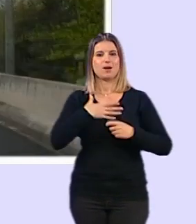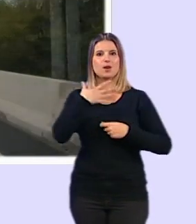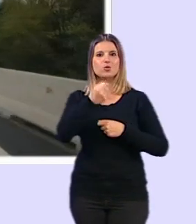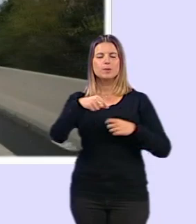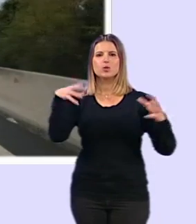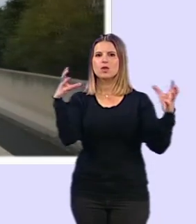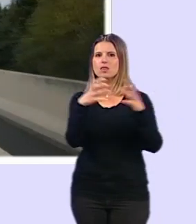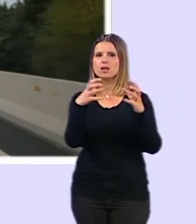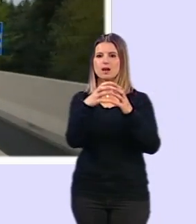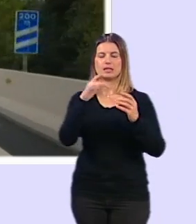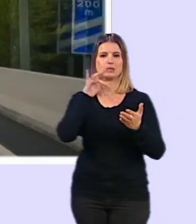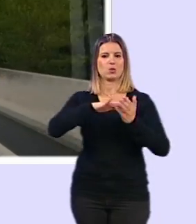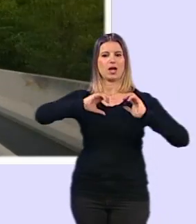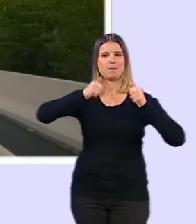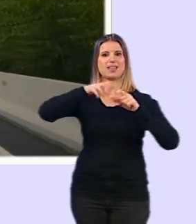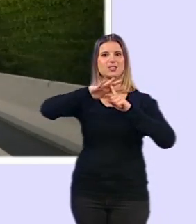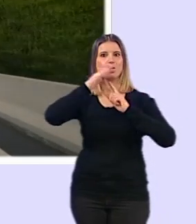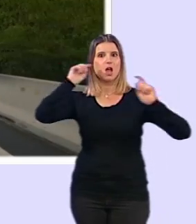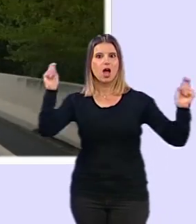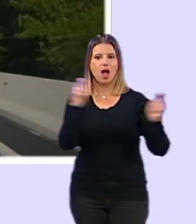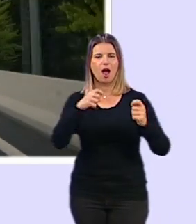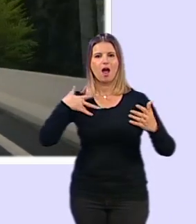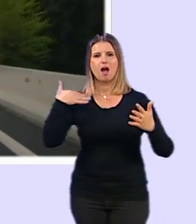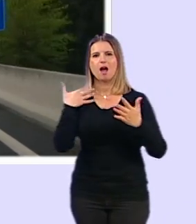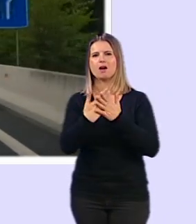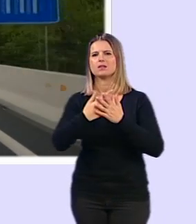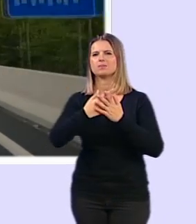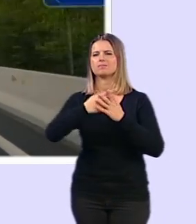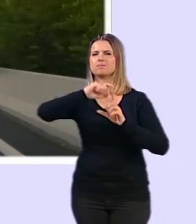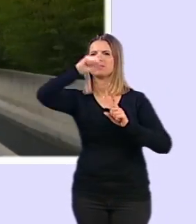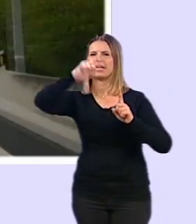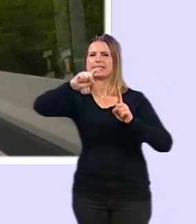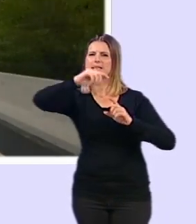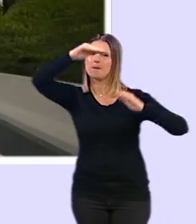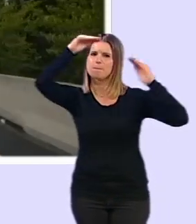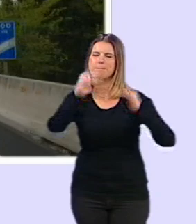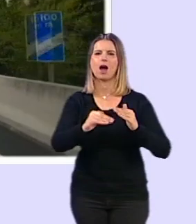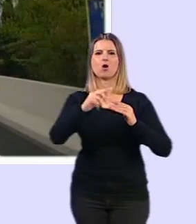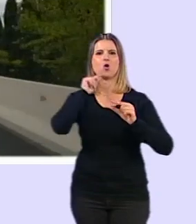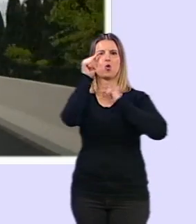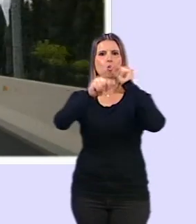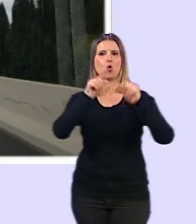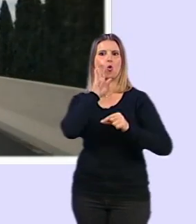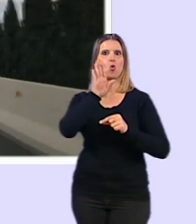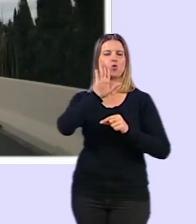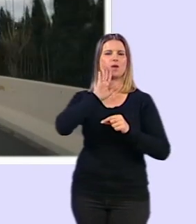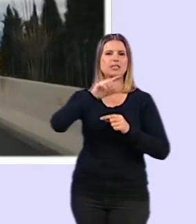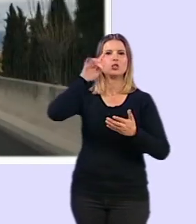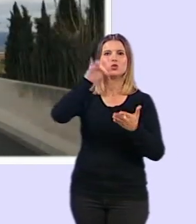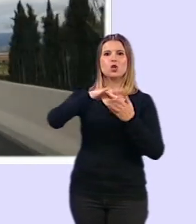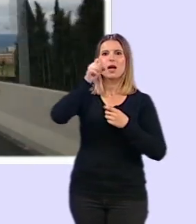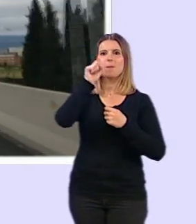detecta tras la declaración del estado de alarma los valores más bajos de contaminación atmosférica desde el año